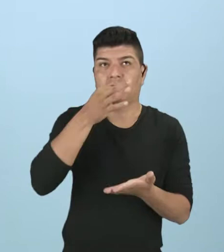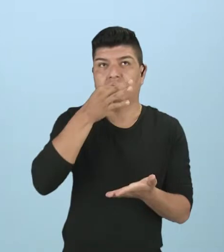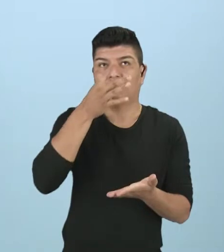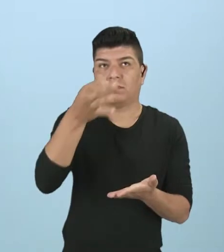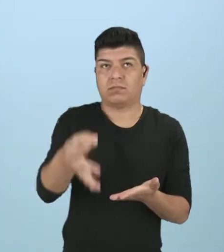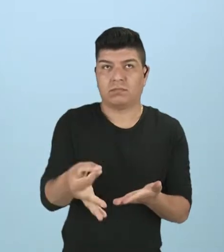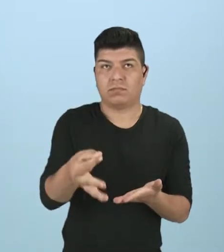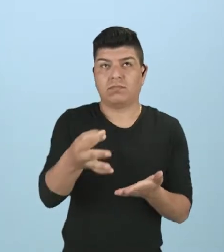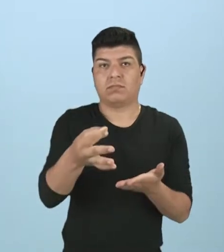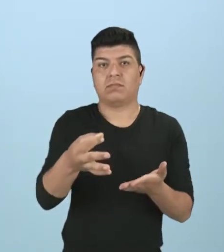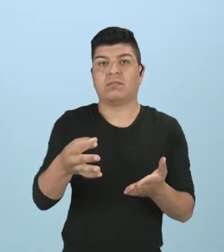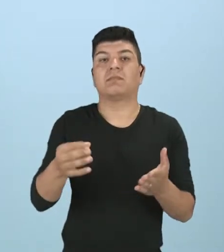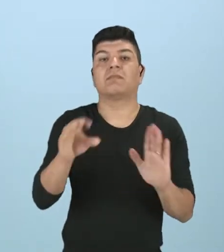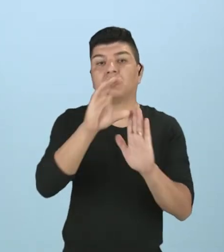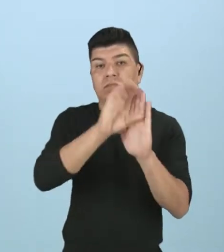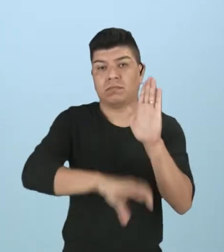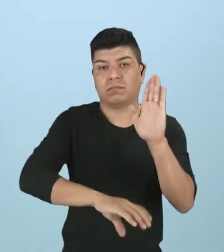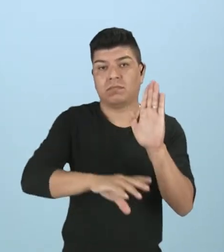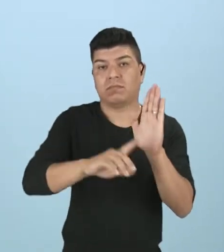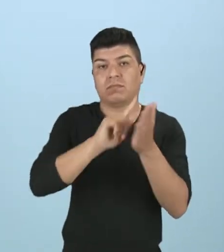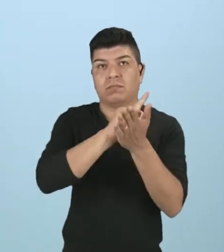género y estructura.